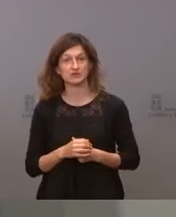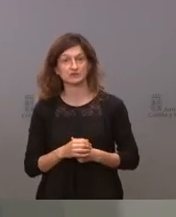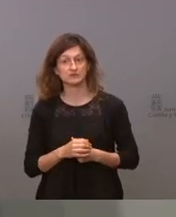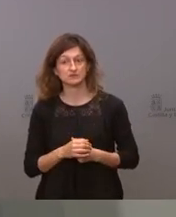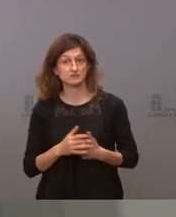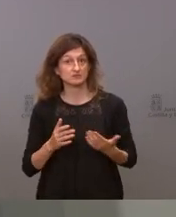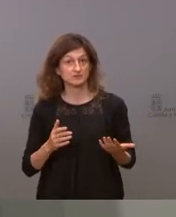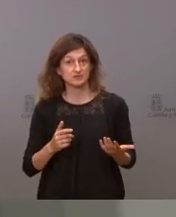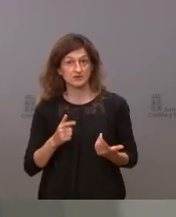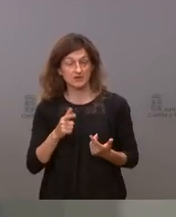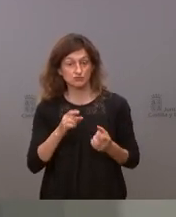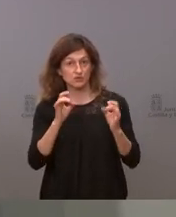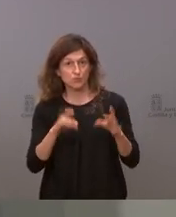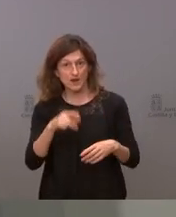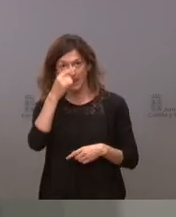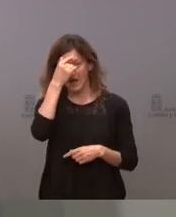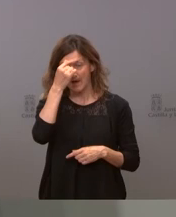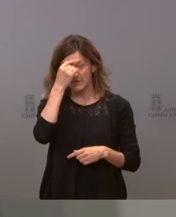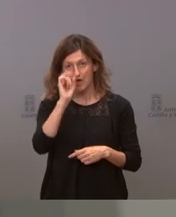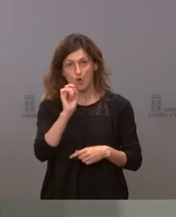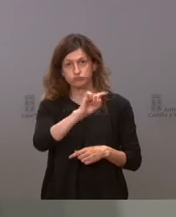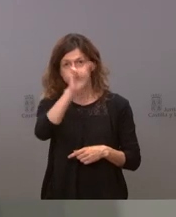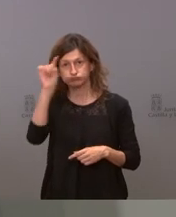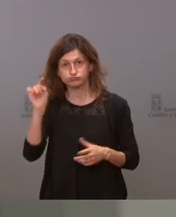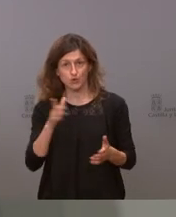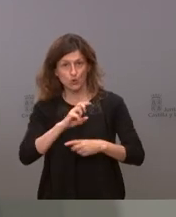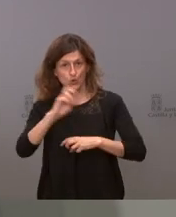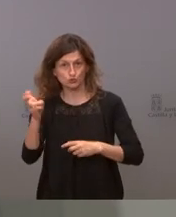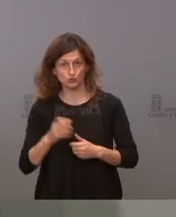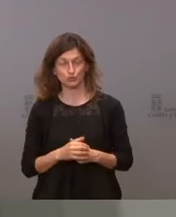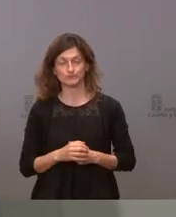cosa que es igual en Ávila que en cualquier otro lado cuando hablamos